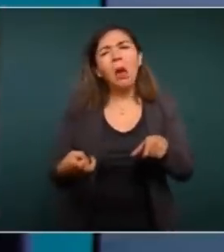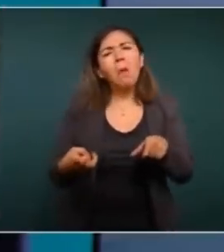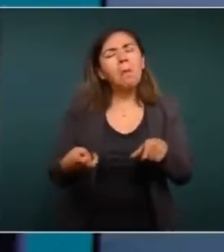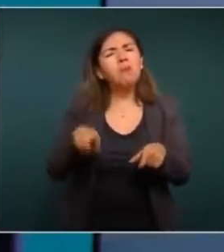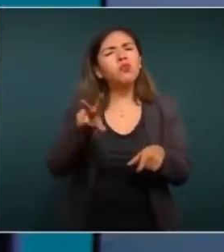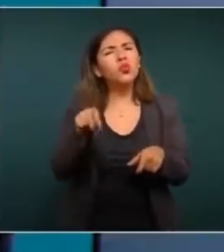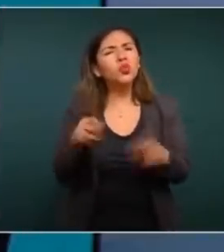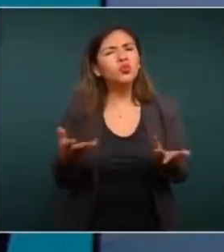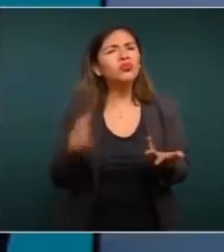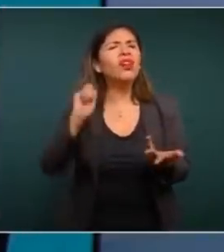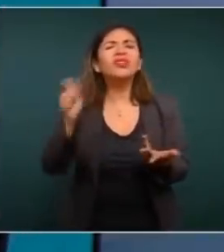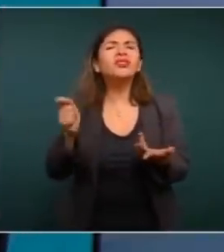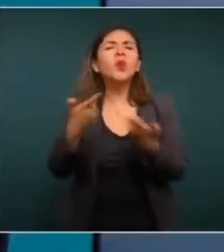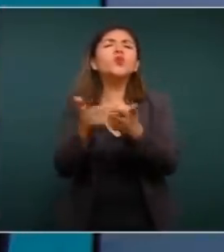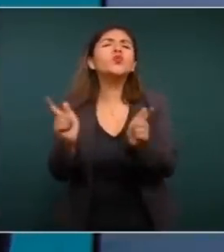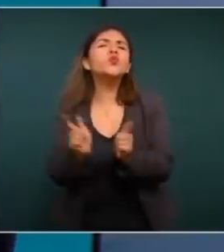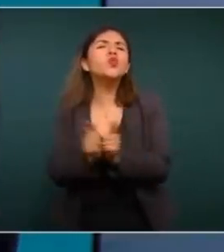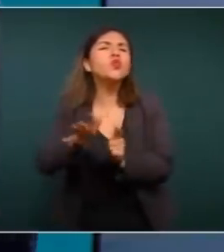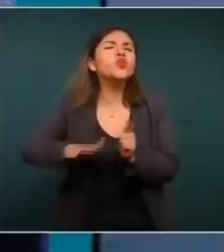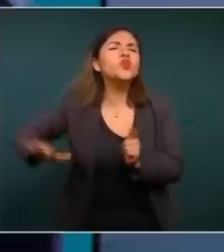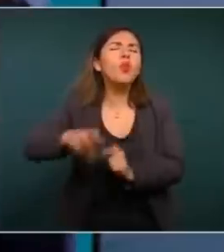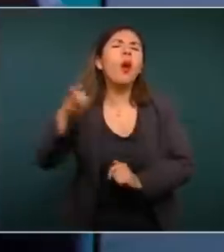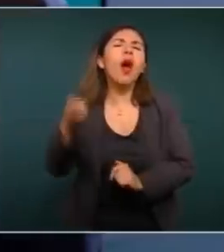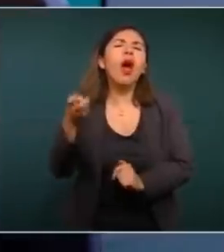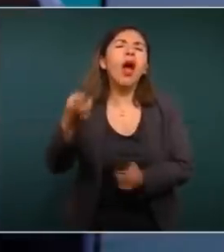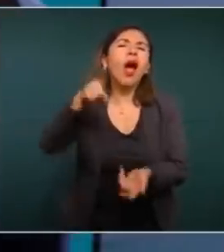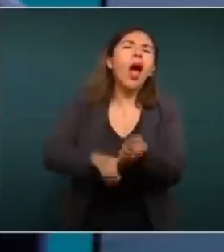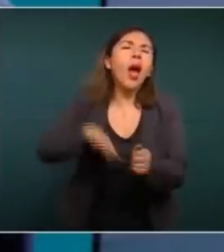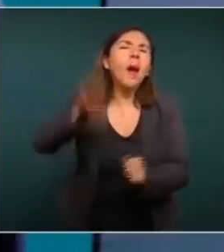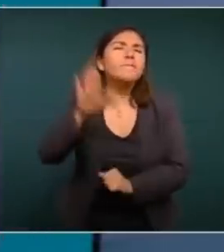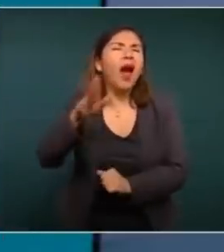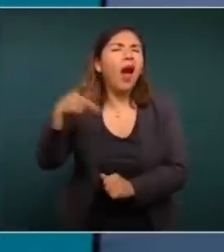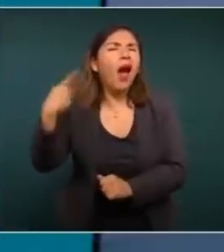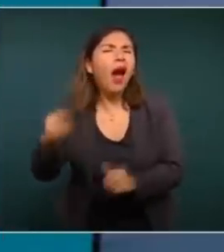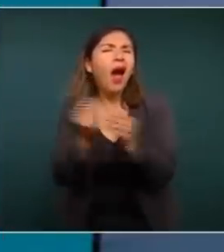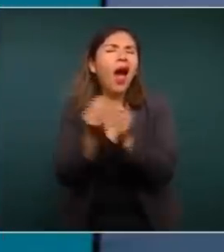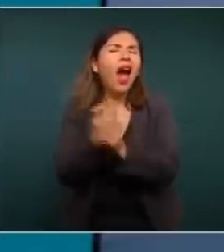no, son organizaciones. Esto tiene tintes políticos.